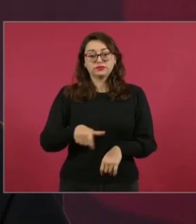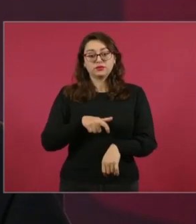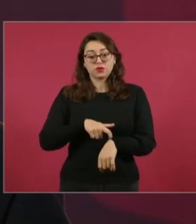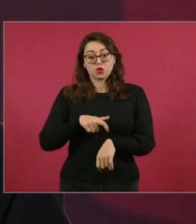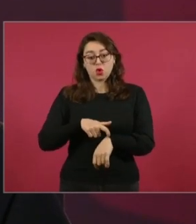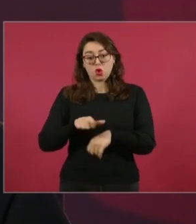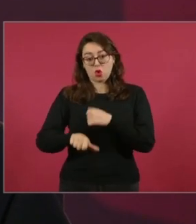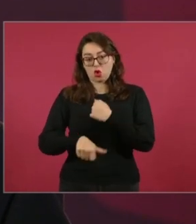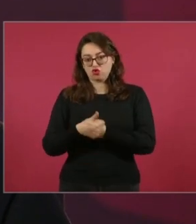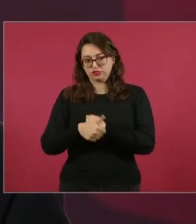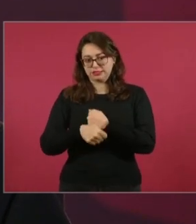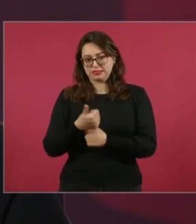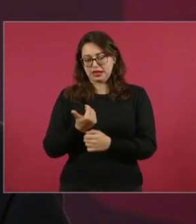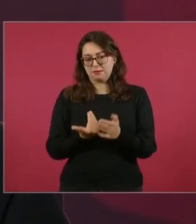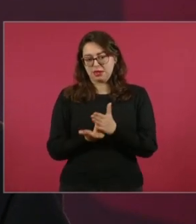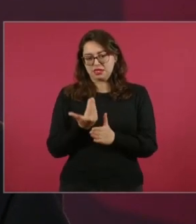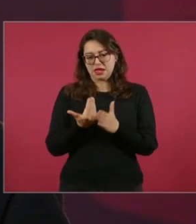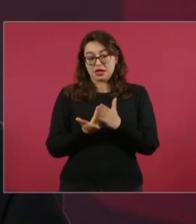el gobernador.